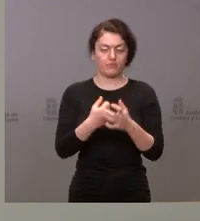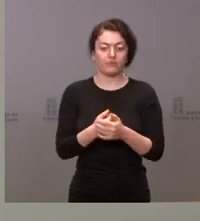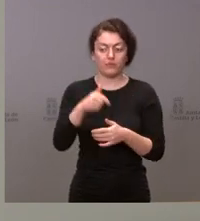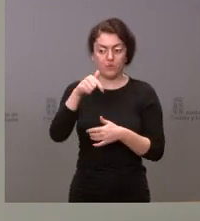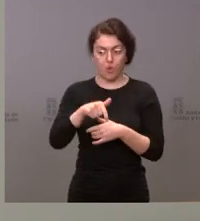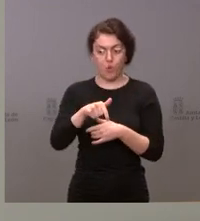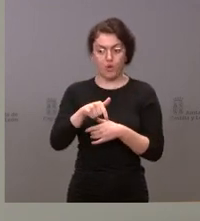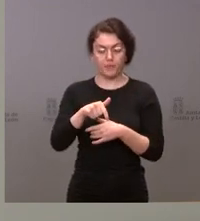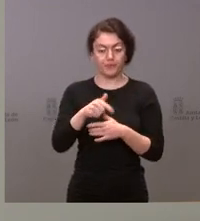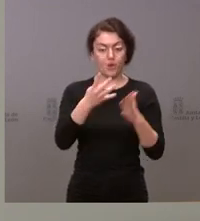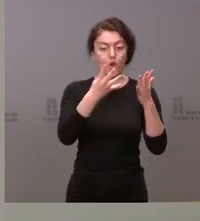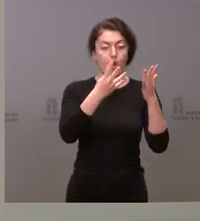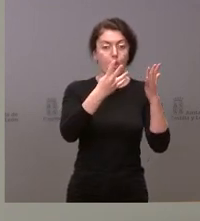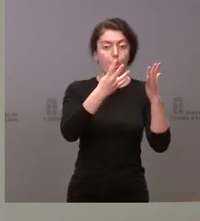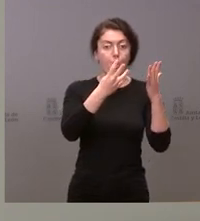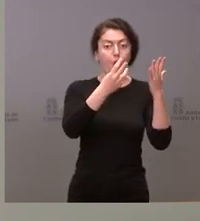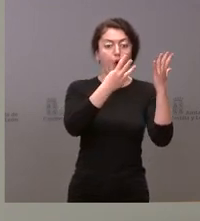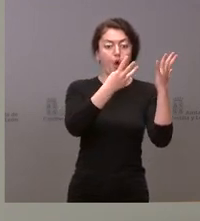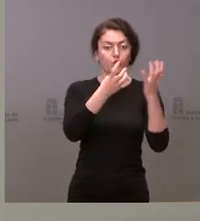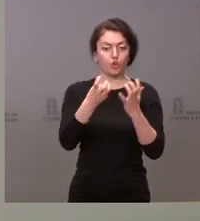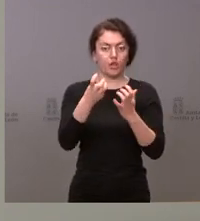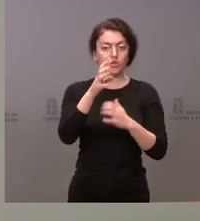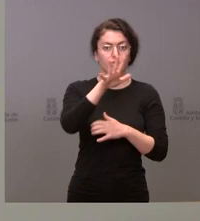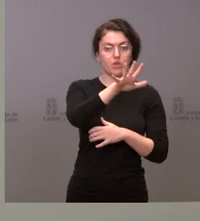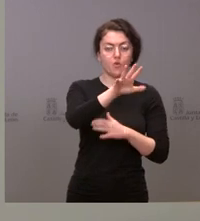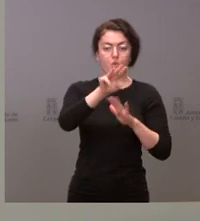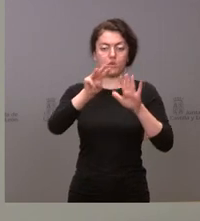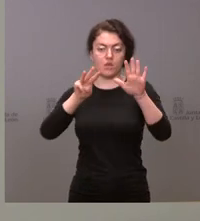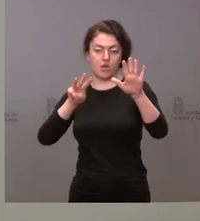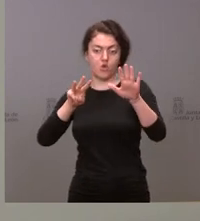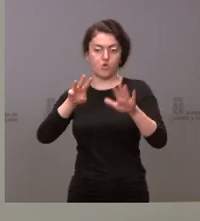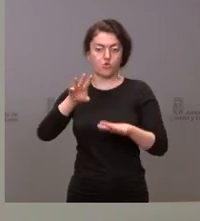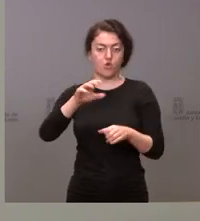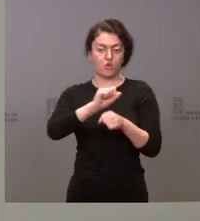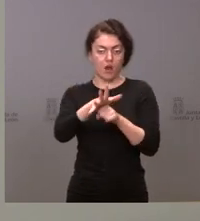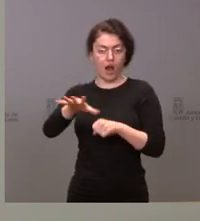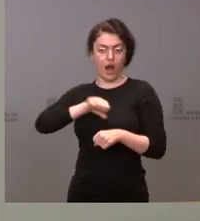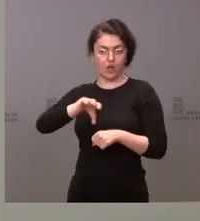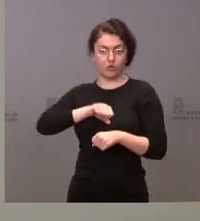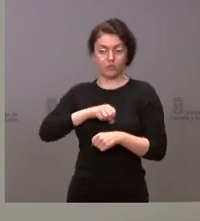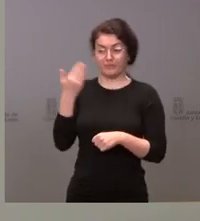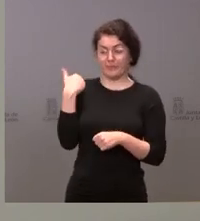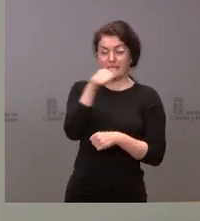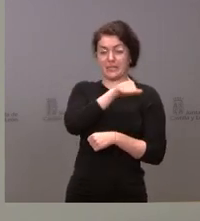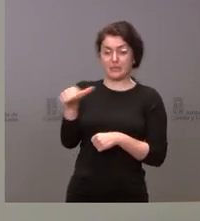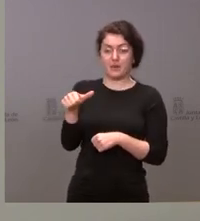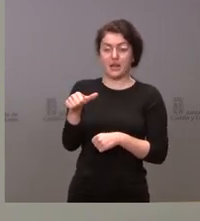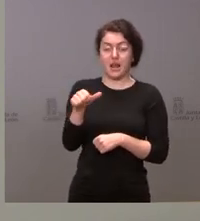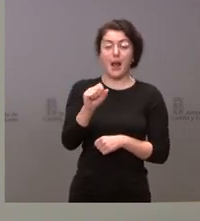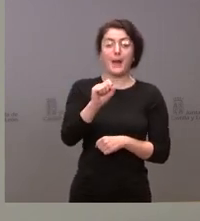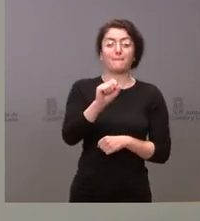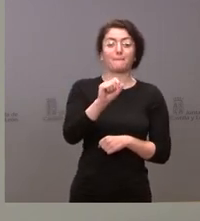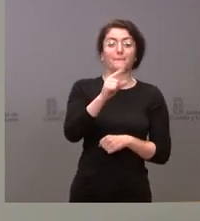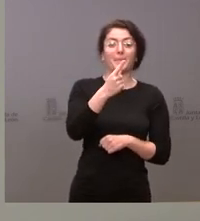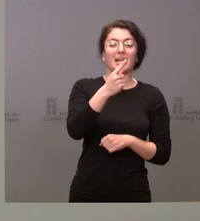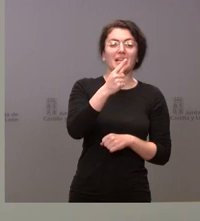858 casos. La semana pasada fueron a esta fecha 1.057. Por